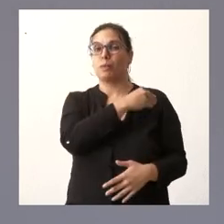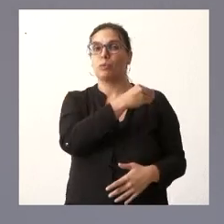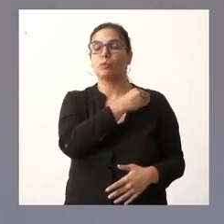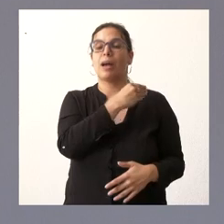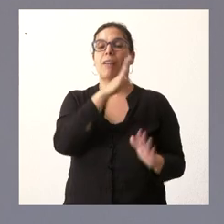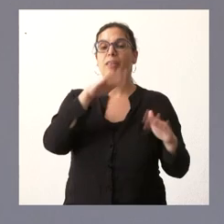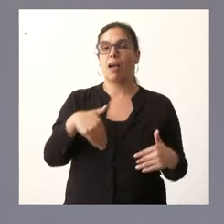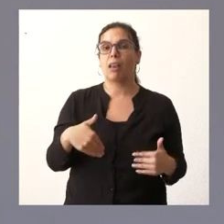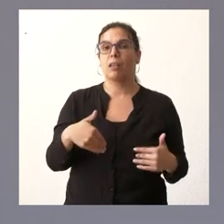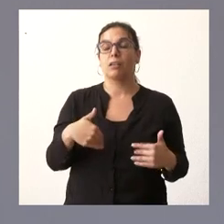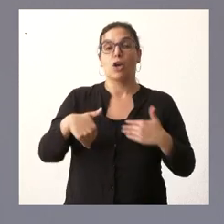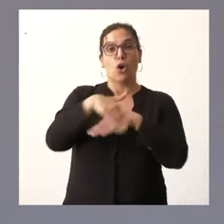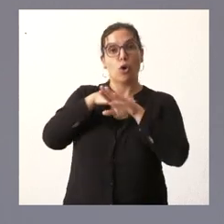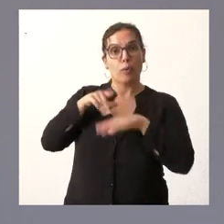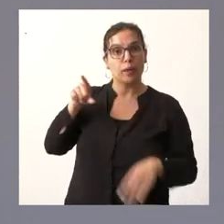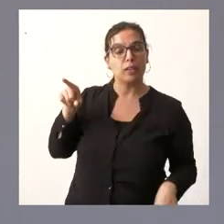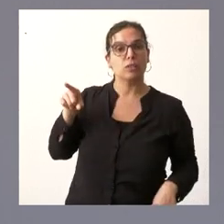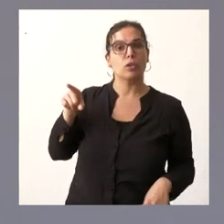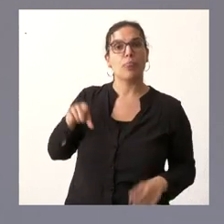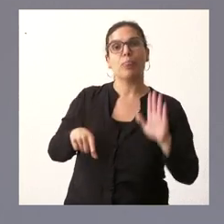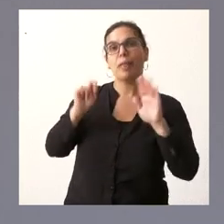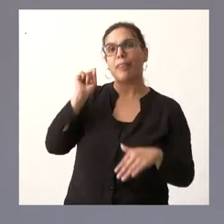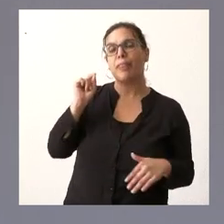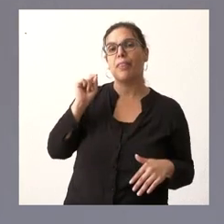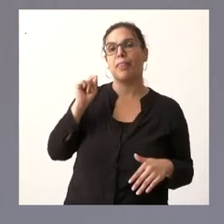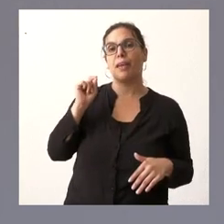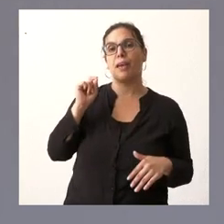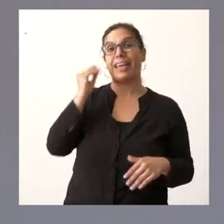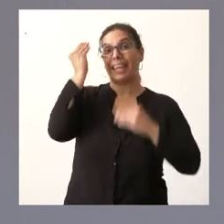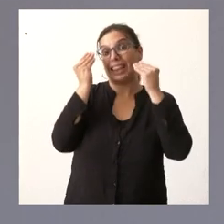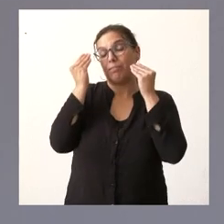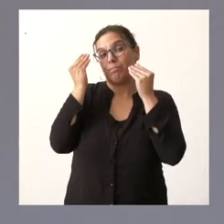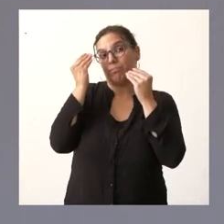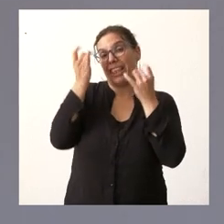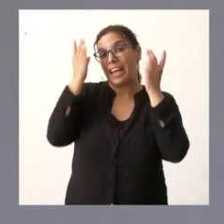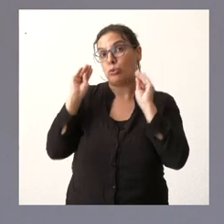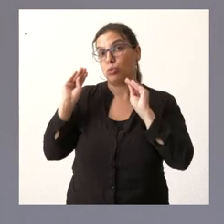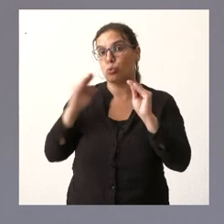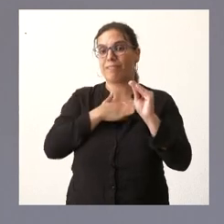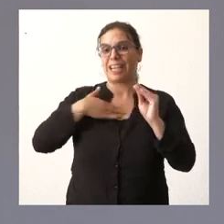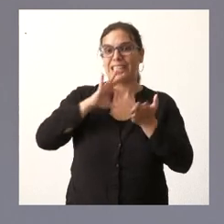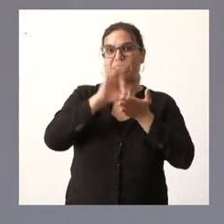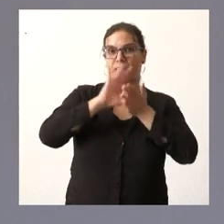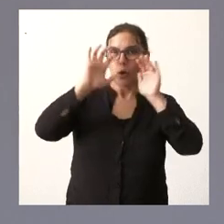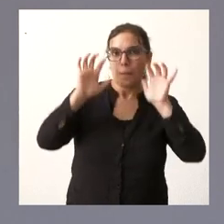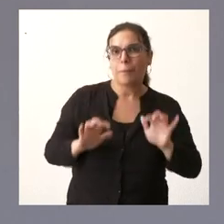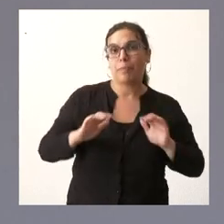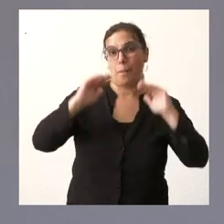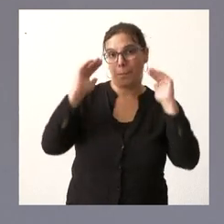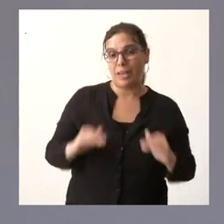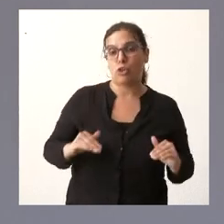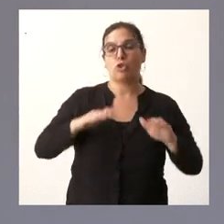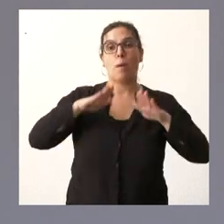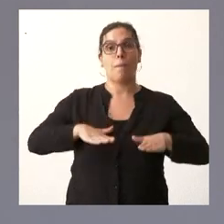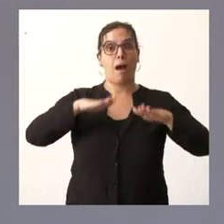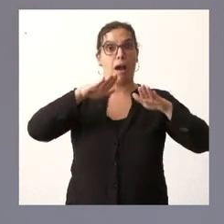finalmente el gobierno decidiera llevar a cabo esa idea que él tiene de reducir servicios de reducir paradas en las